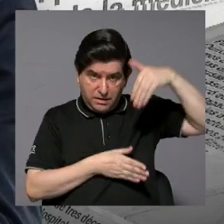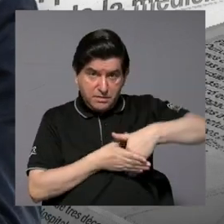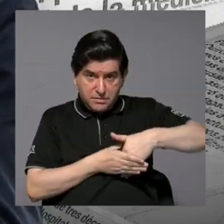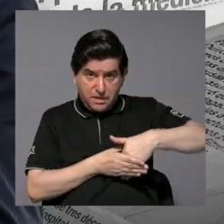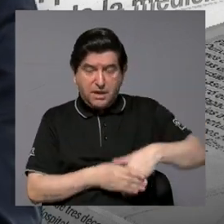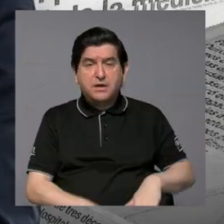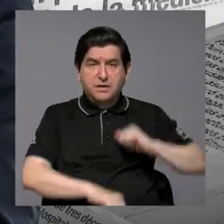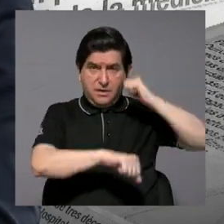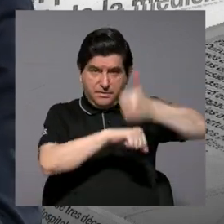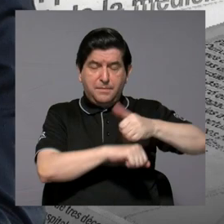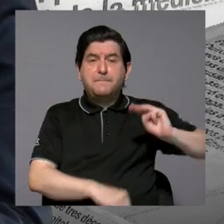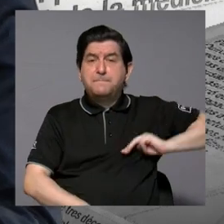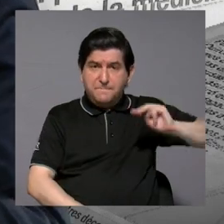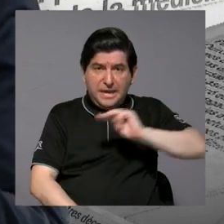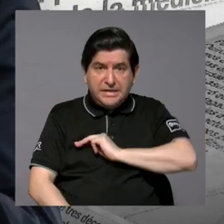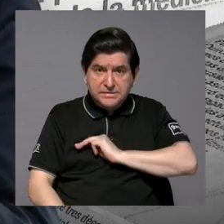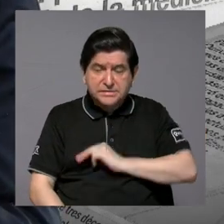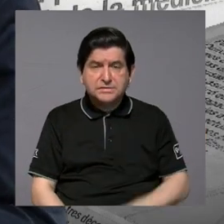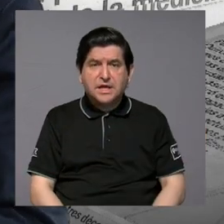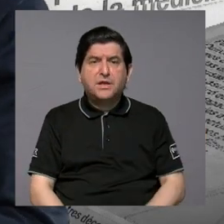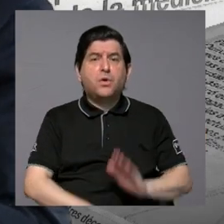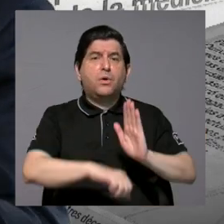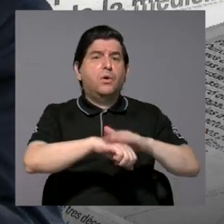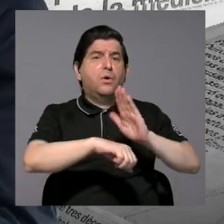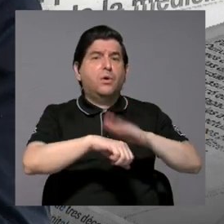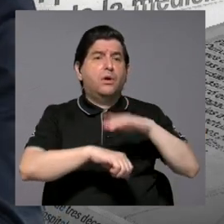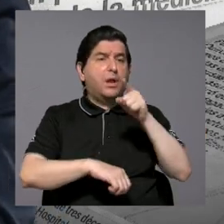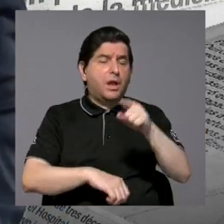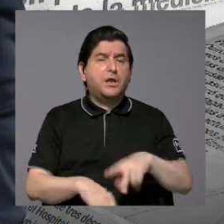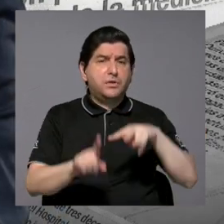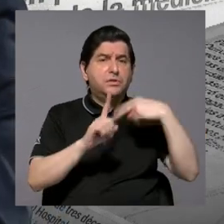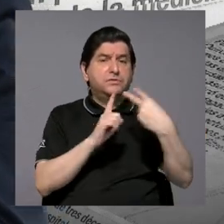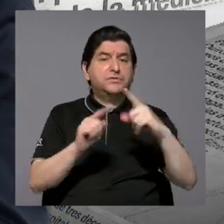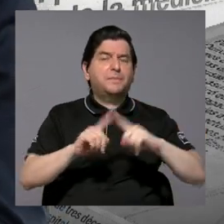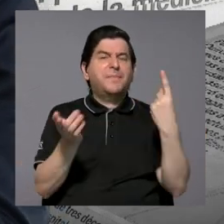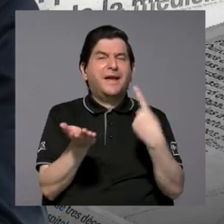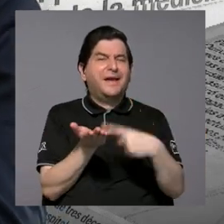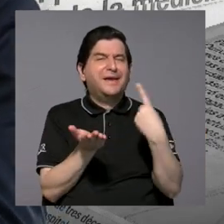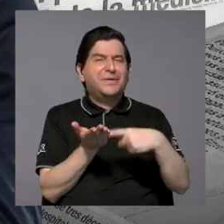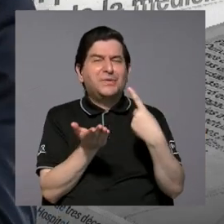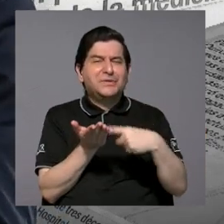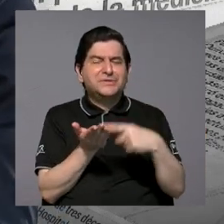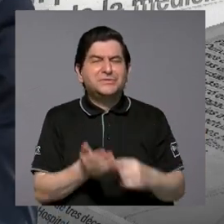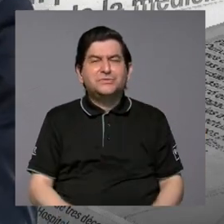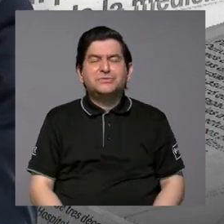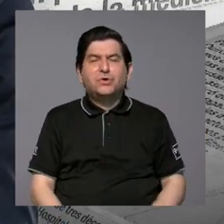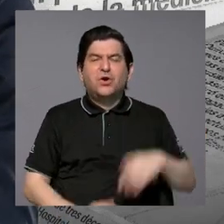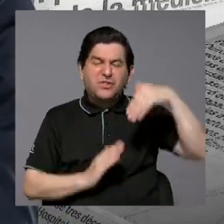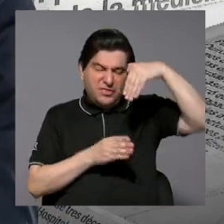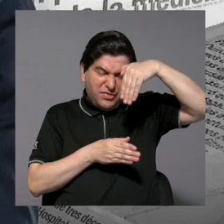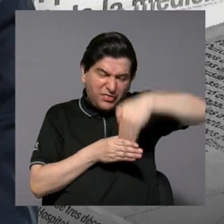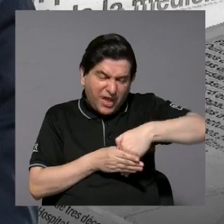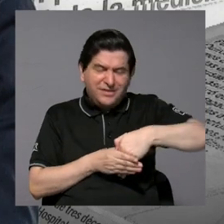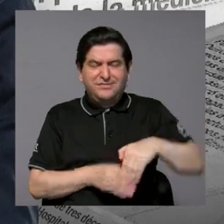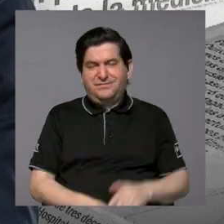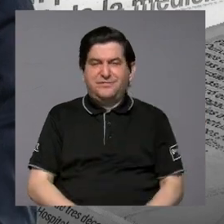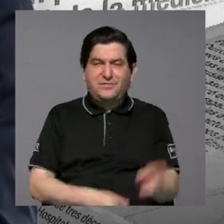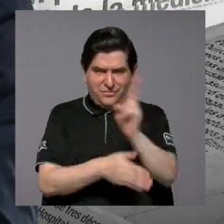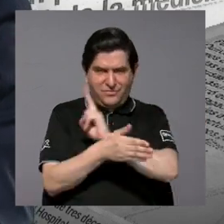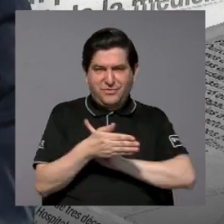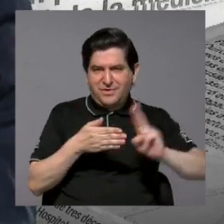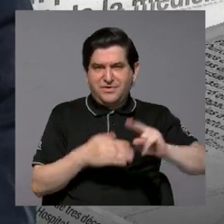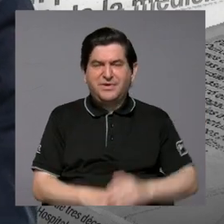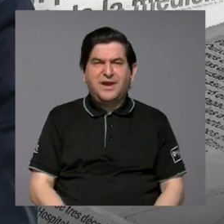o la ley de creación del ministerio debería permitirle tener esa visión. Pero eso es una discusión, quizá quedamos mucho aquí al interno de la